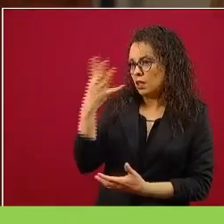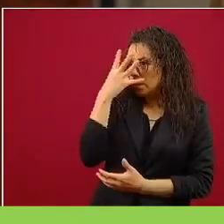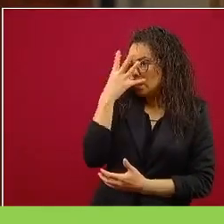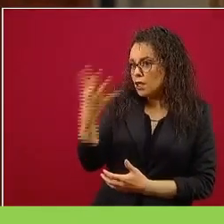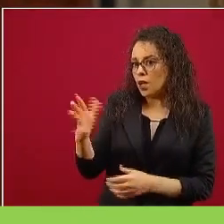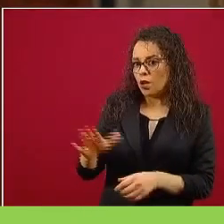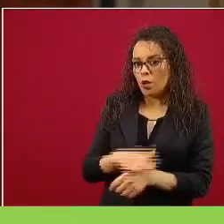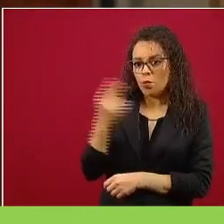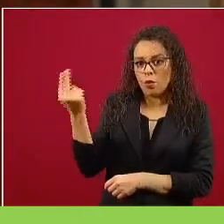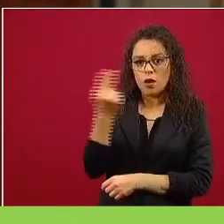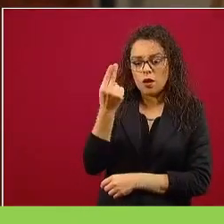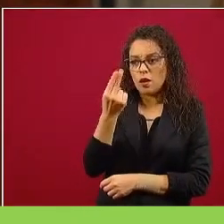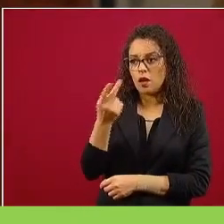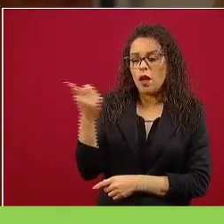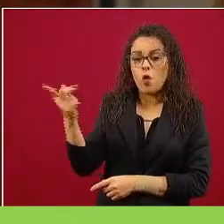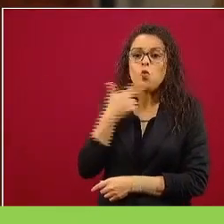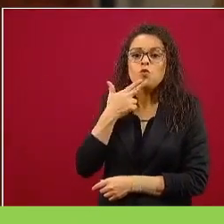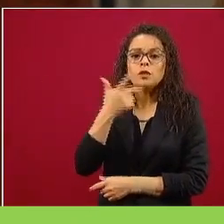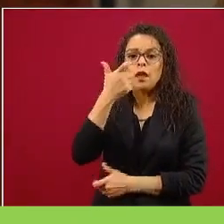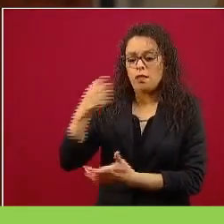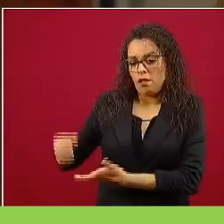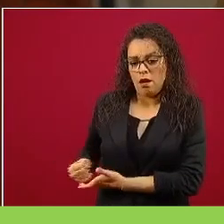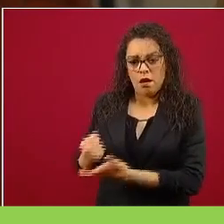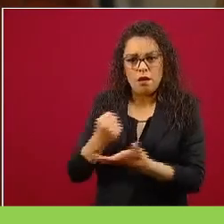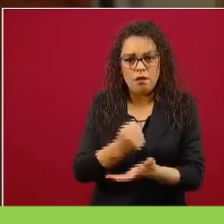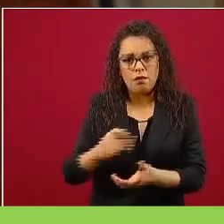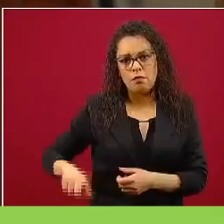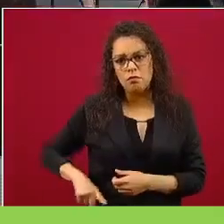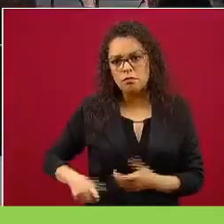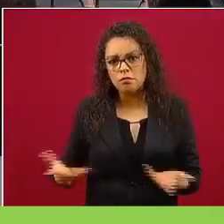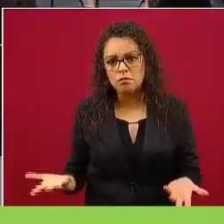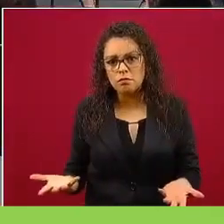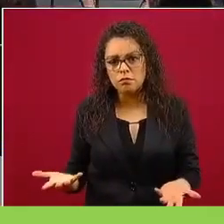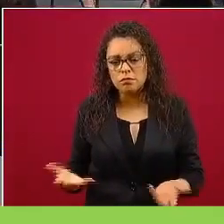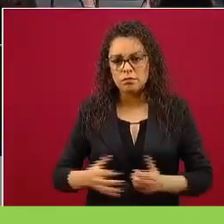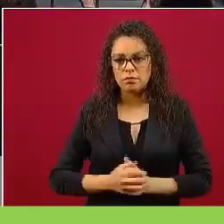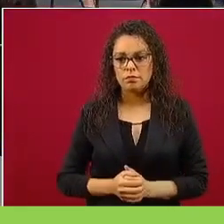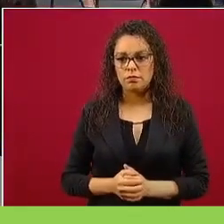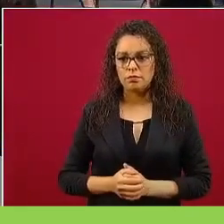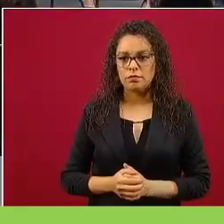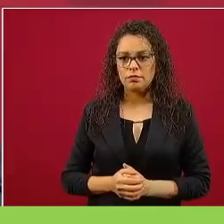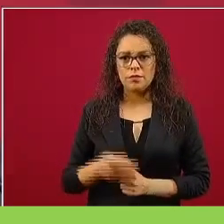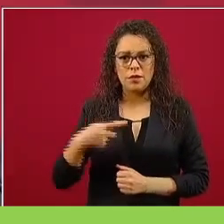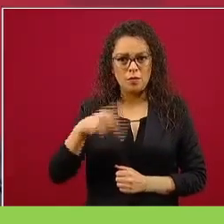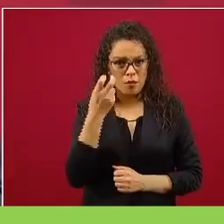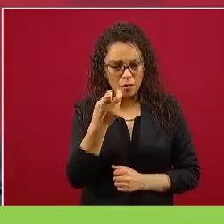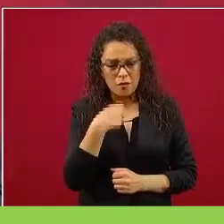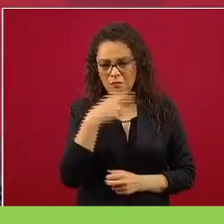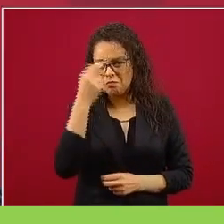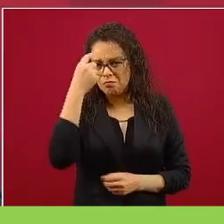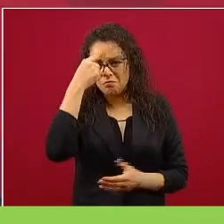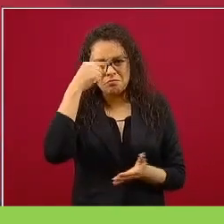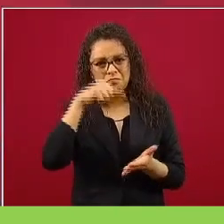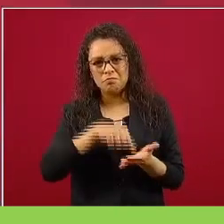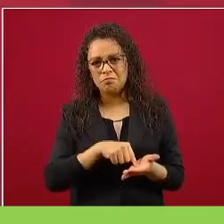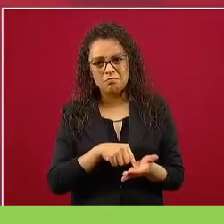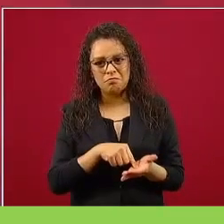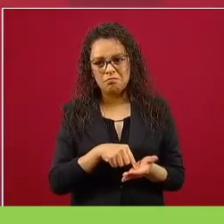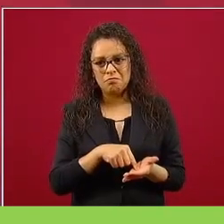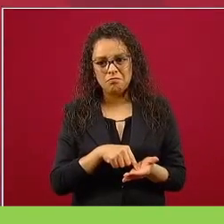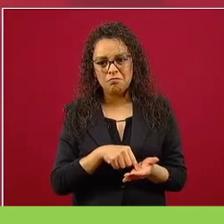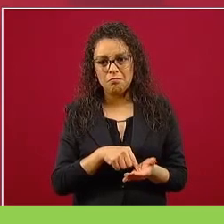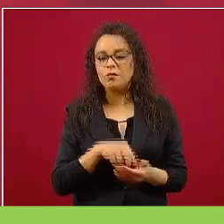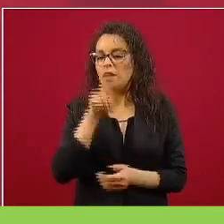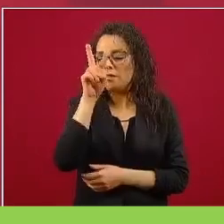usando recursos públicos según lo que han detectado estas organizaciones. Pero no creo yo que eso esté sucediendo. Bueno, pero la investigación.